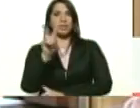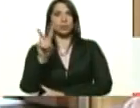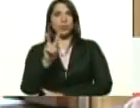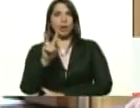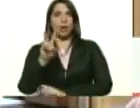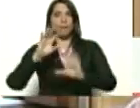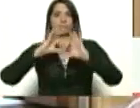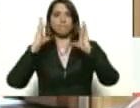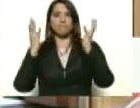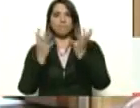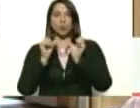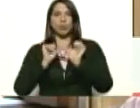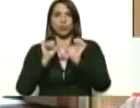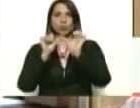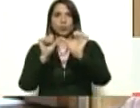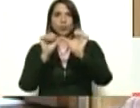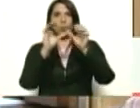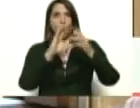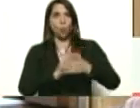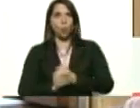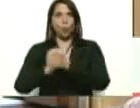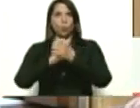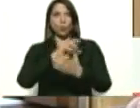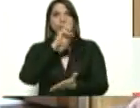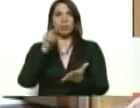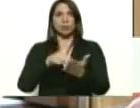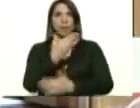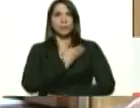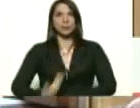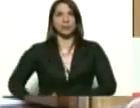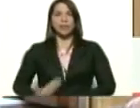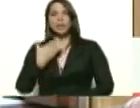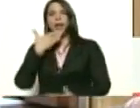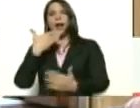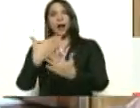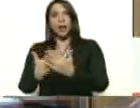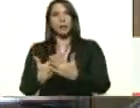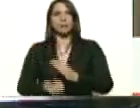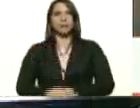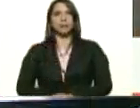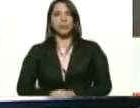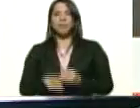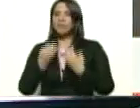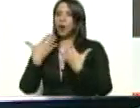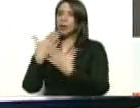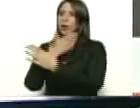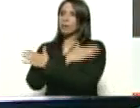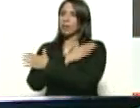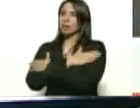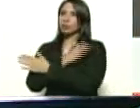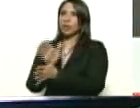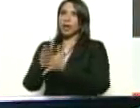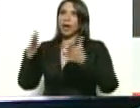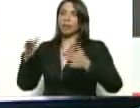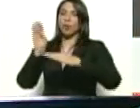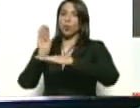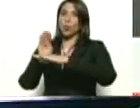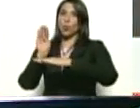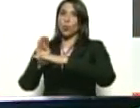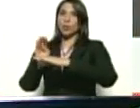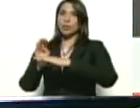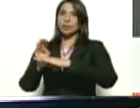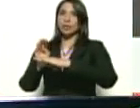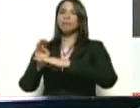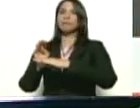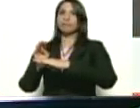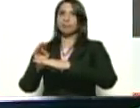y seguiremos en unión nacional, presidente. Muchísimas gracias. Bueno, un gran abrazo, pues. Cuídense mucho y sigan trabajando.